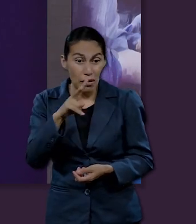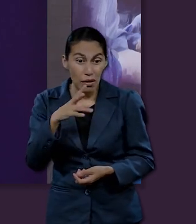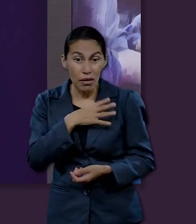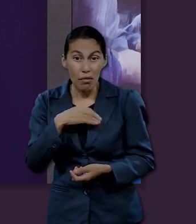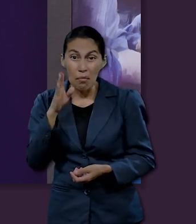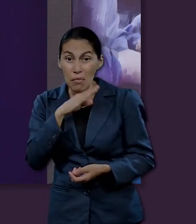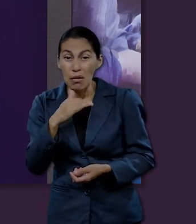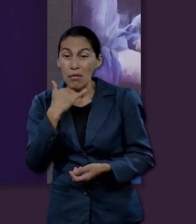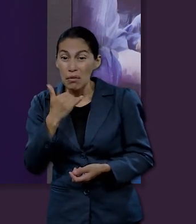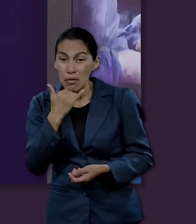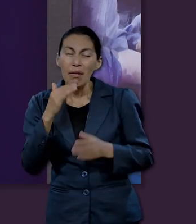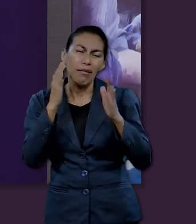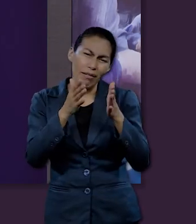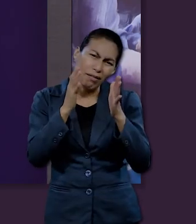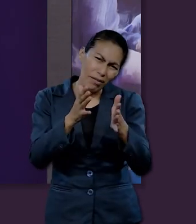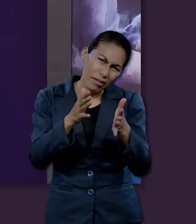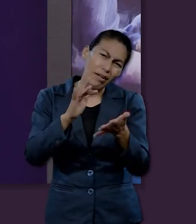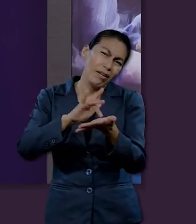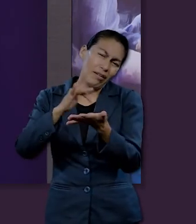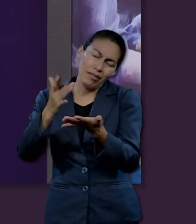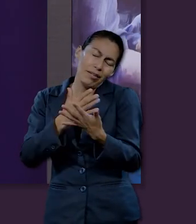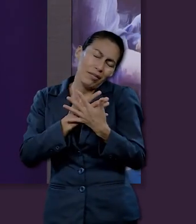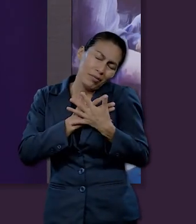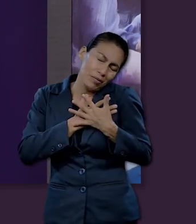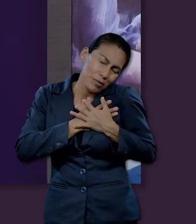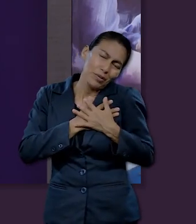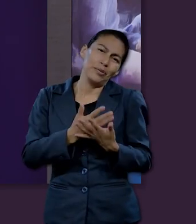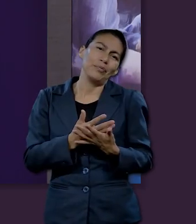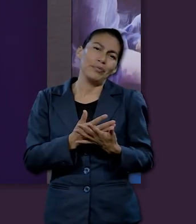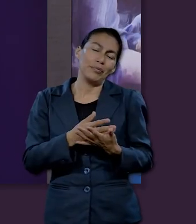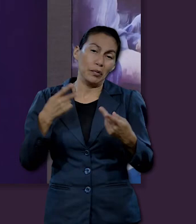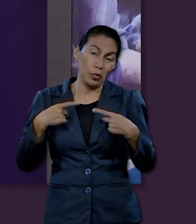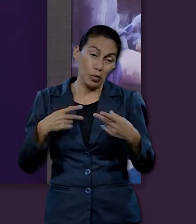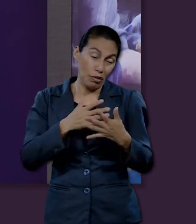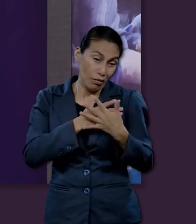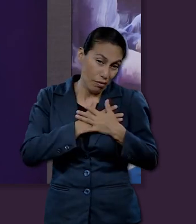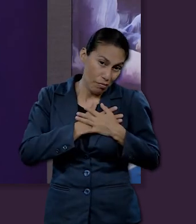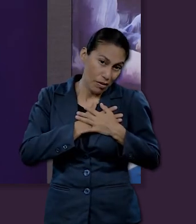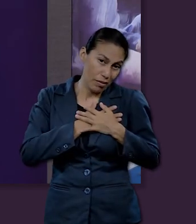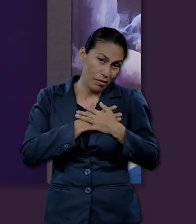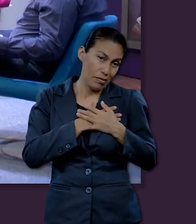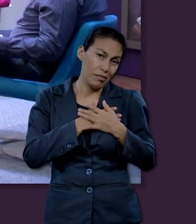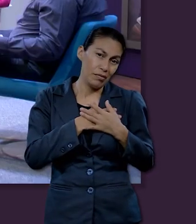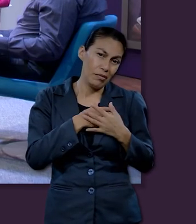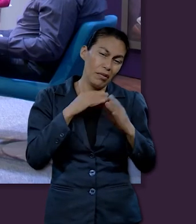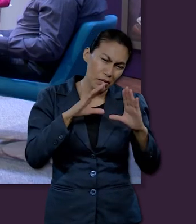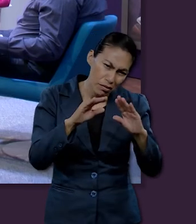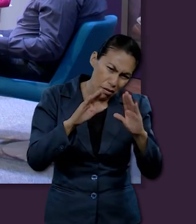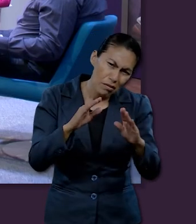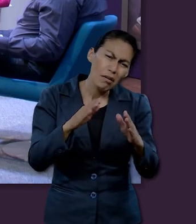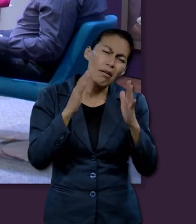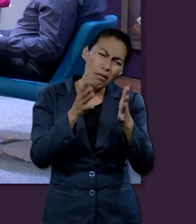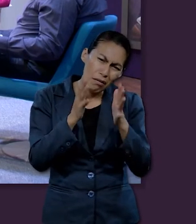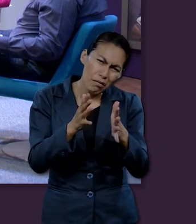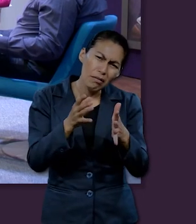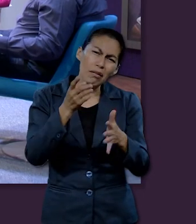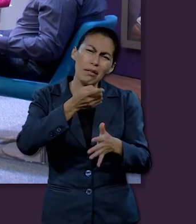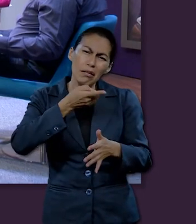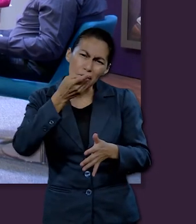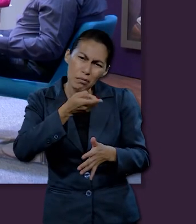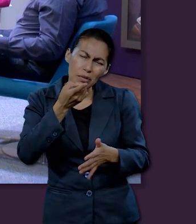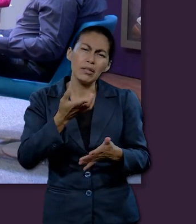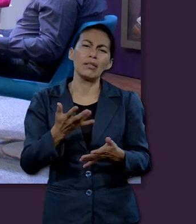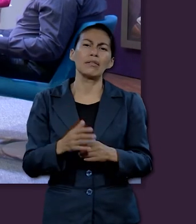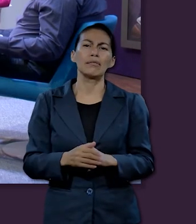que al final de cuentas es por amor. El que ama disciplina, porque nos quiere, nos quiere ver contentos, nos quiere ver alegres y